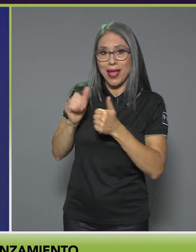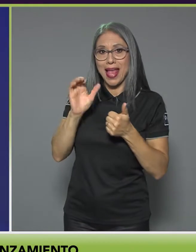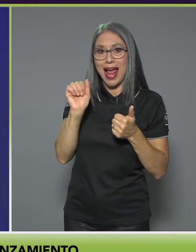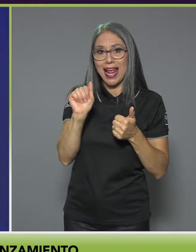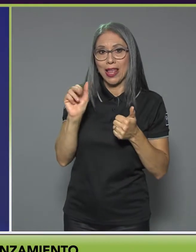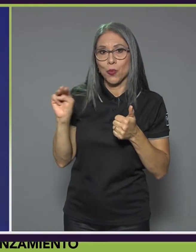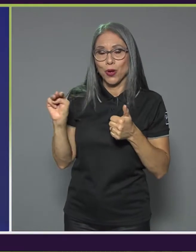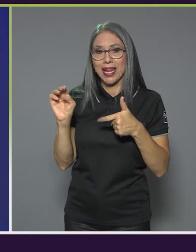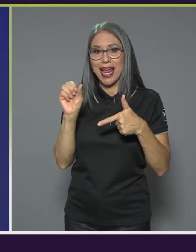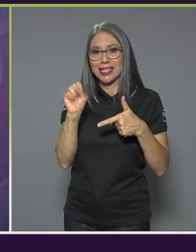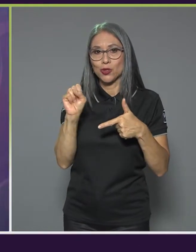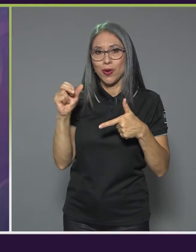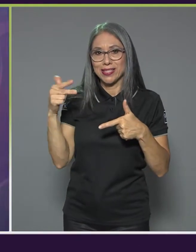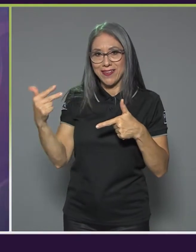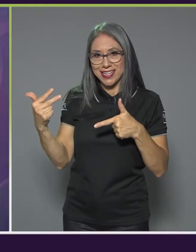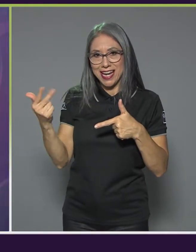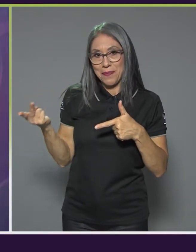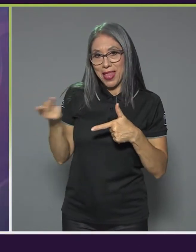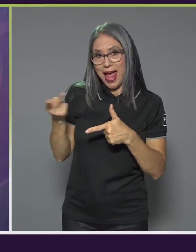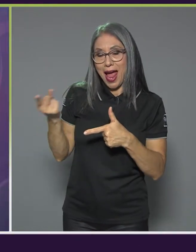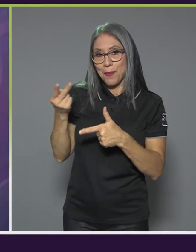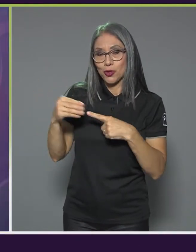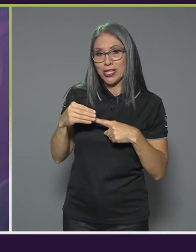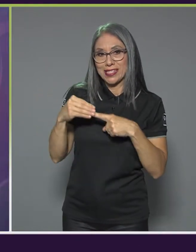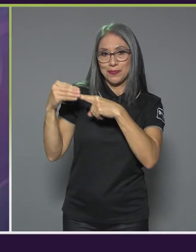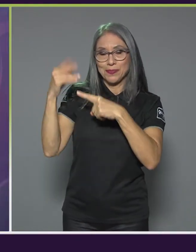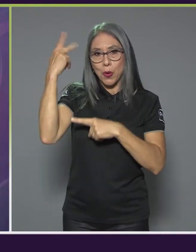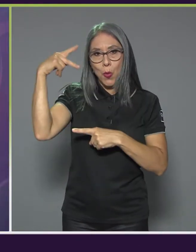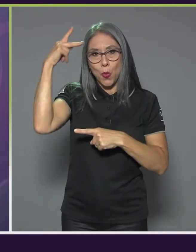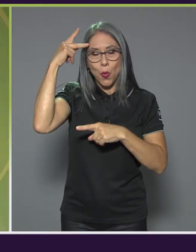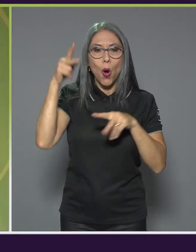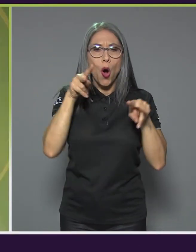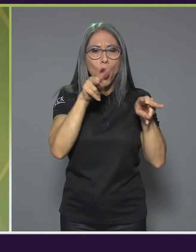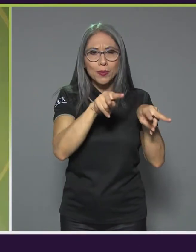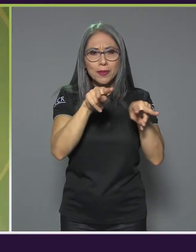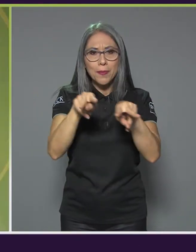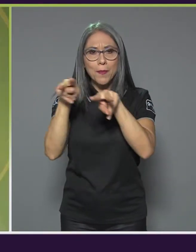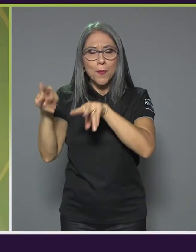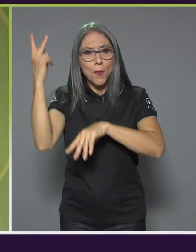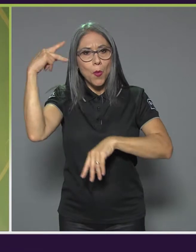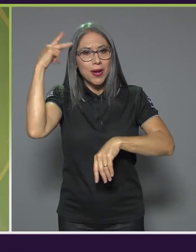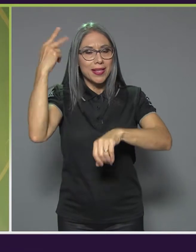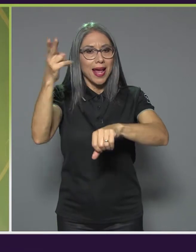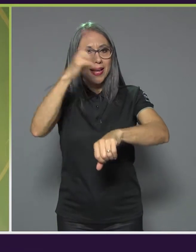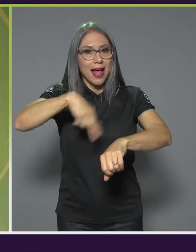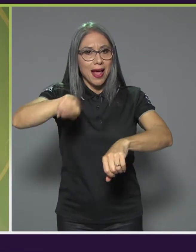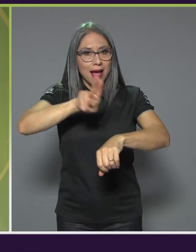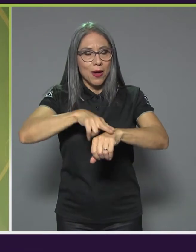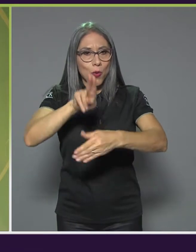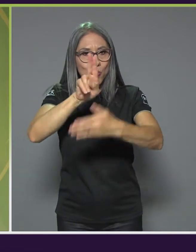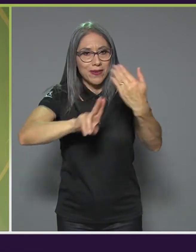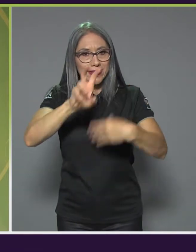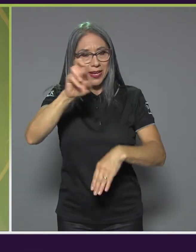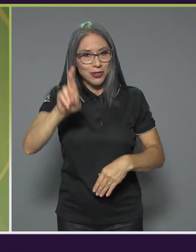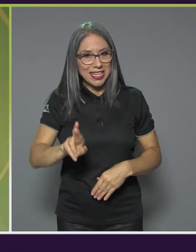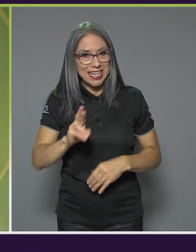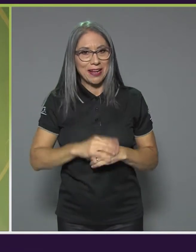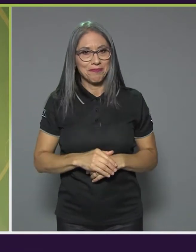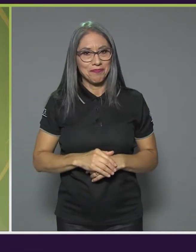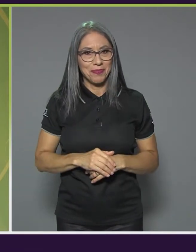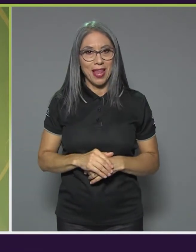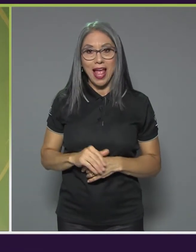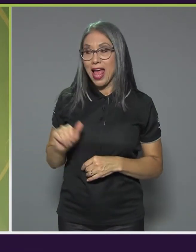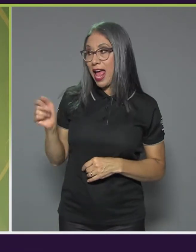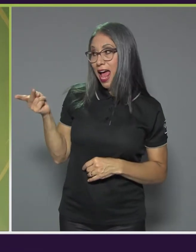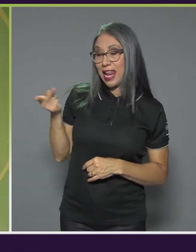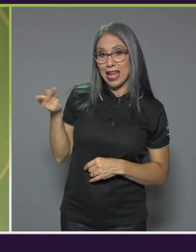Molina y Stuart Chavarría, ambos politólogos del Observatorio de Política Nacional de la Universidad de Costa Rica. Alejandro y Stuart